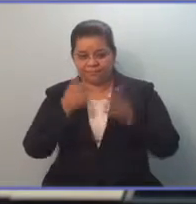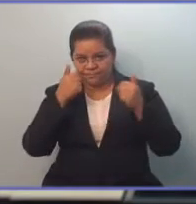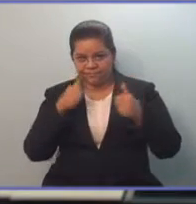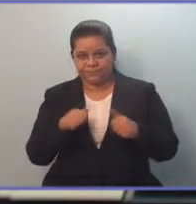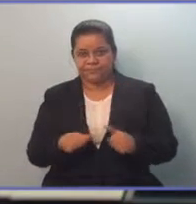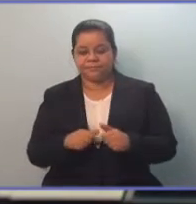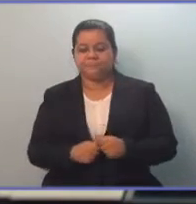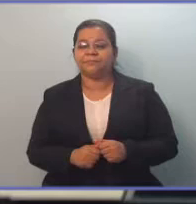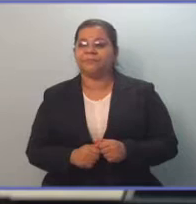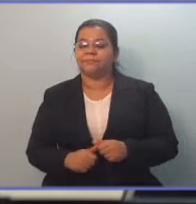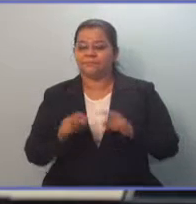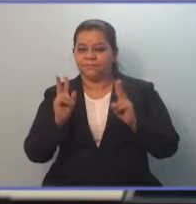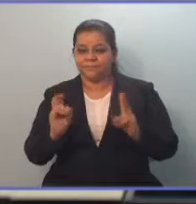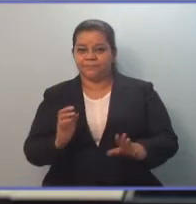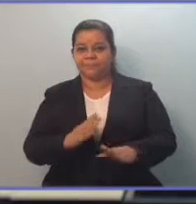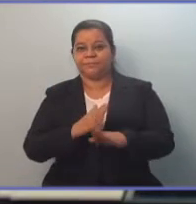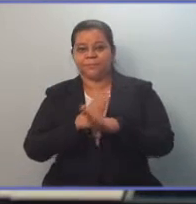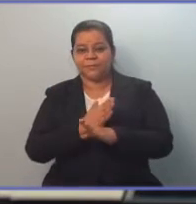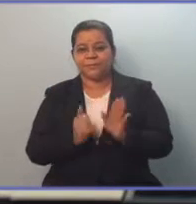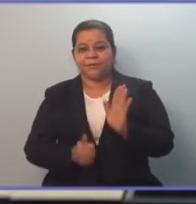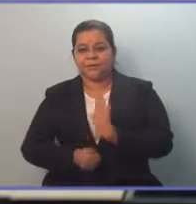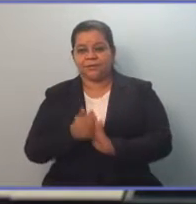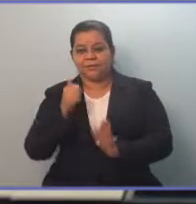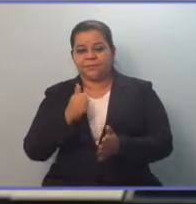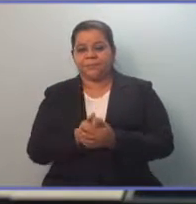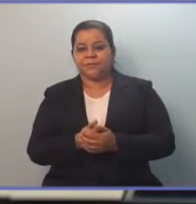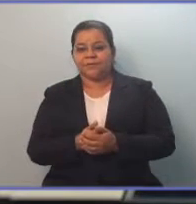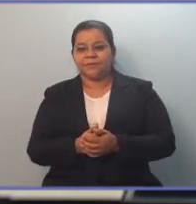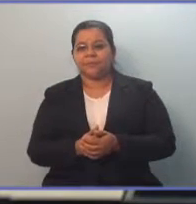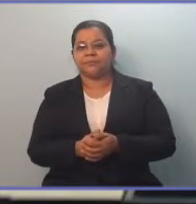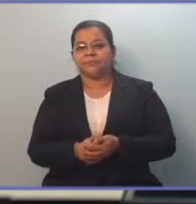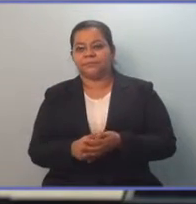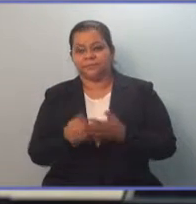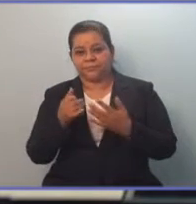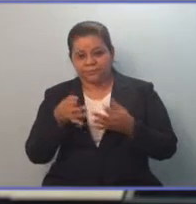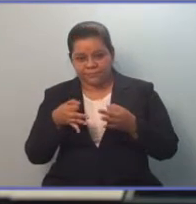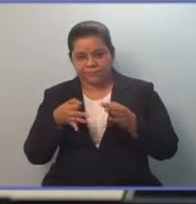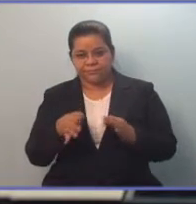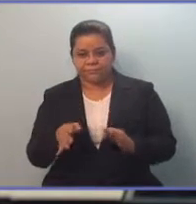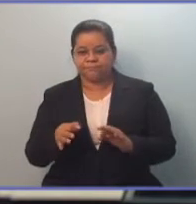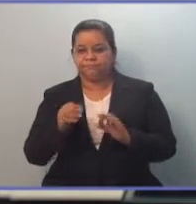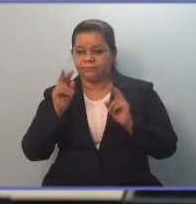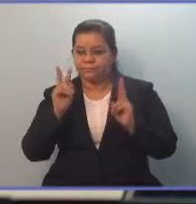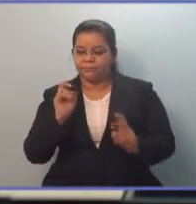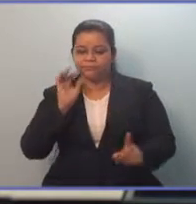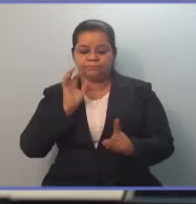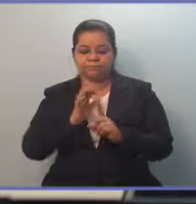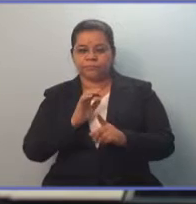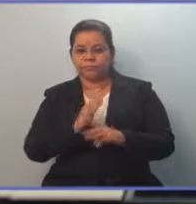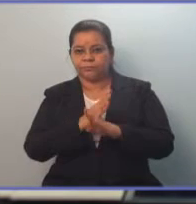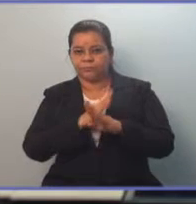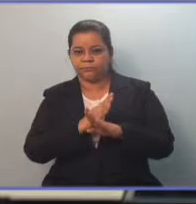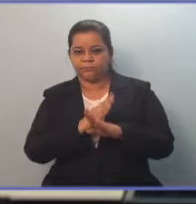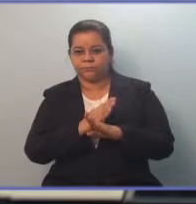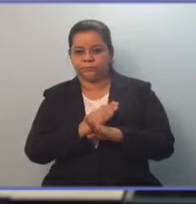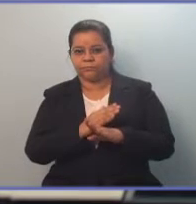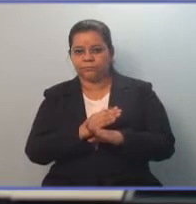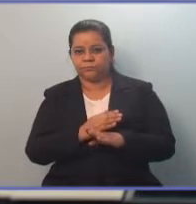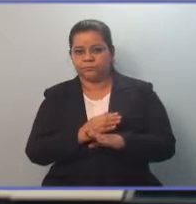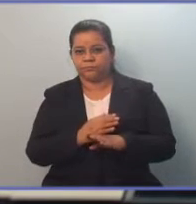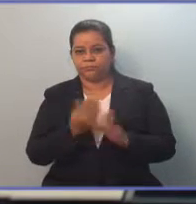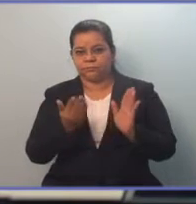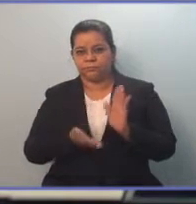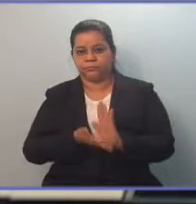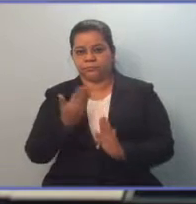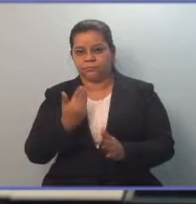una parte importante destinada a la prevención. Porque,